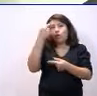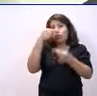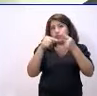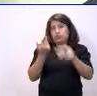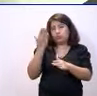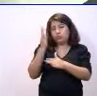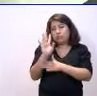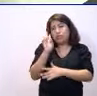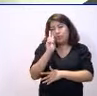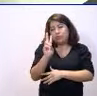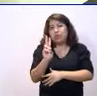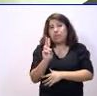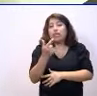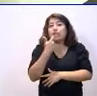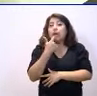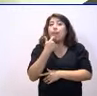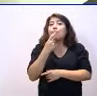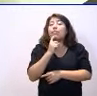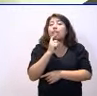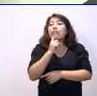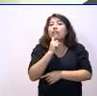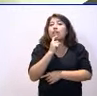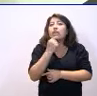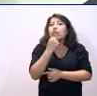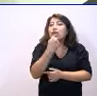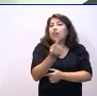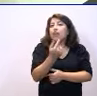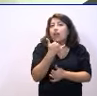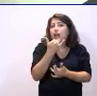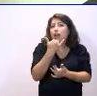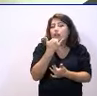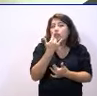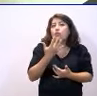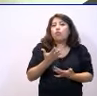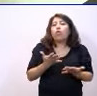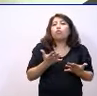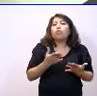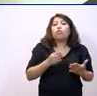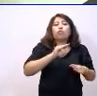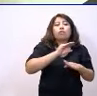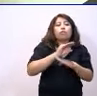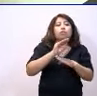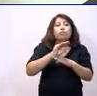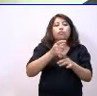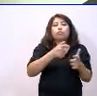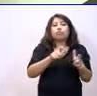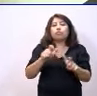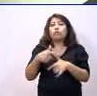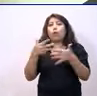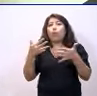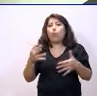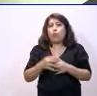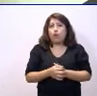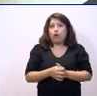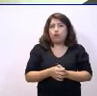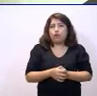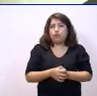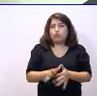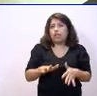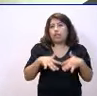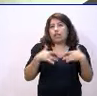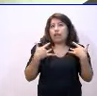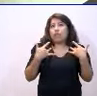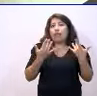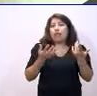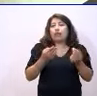evidentemente, pero ya que los anuncia, estaría bien concretarlos. ¿Qué partidas contempla en ello? ¿Y cuando habla, de repente habla de pública